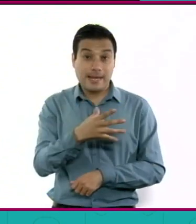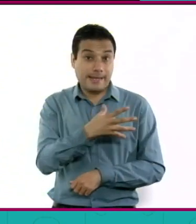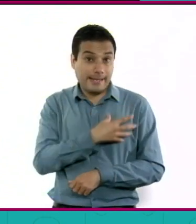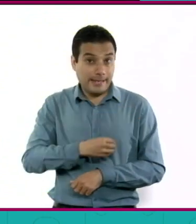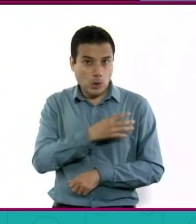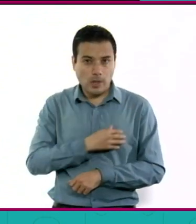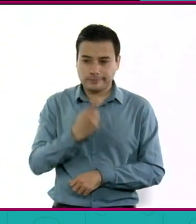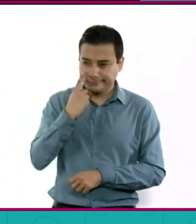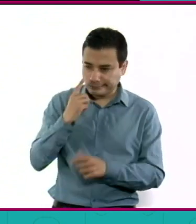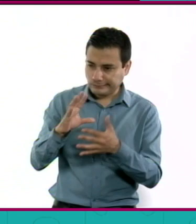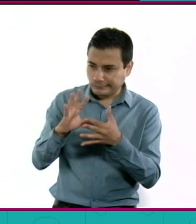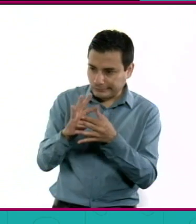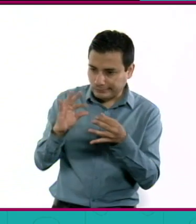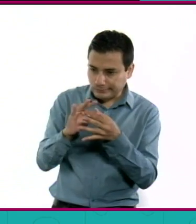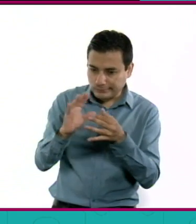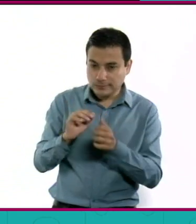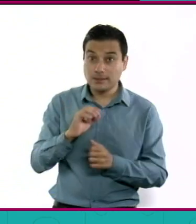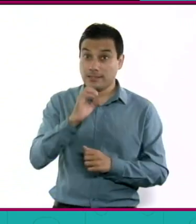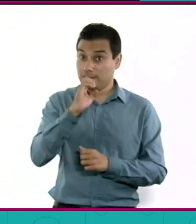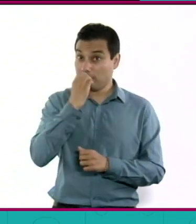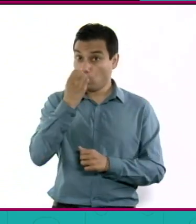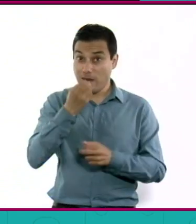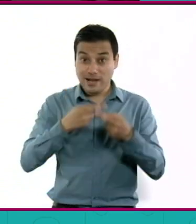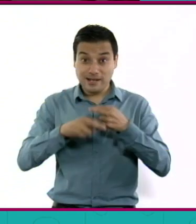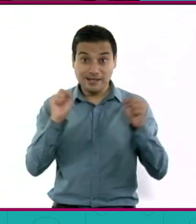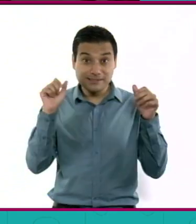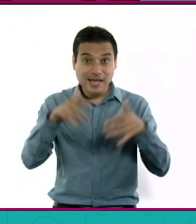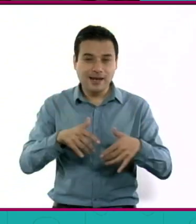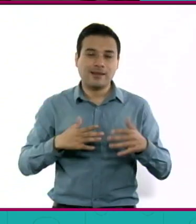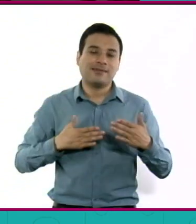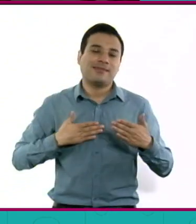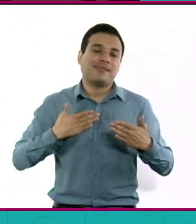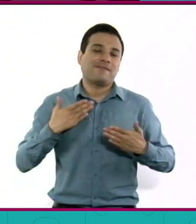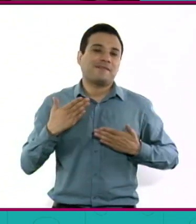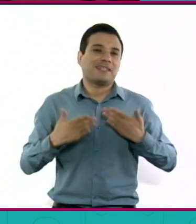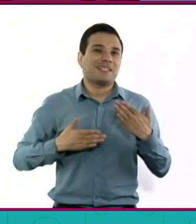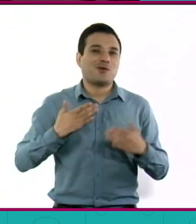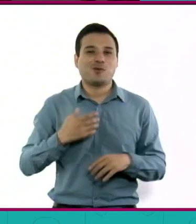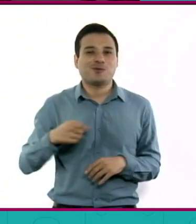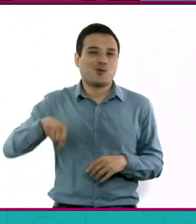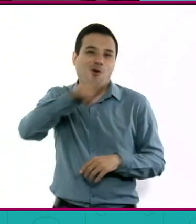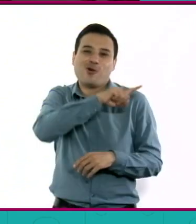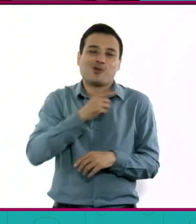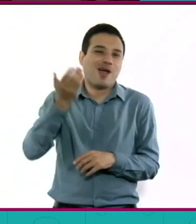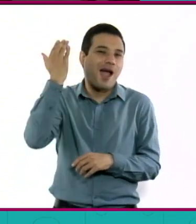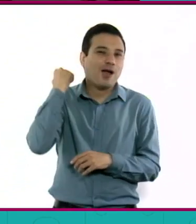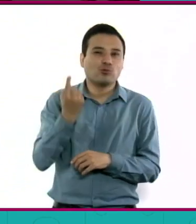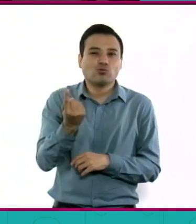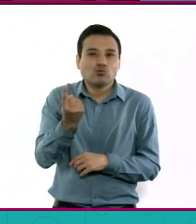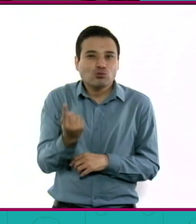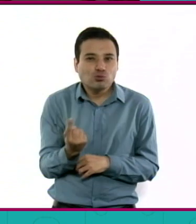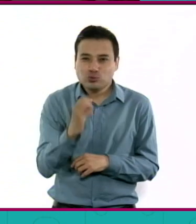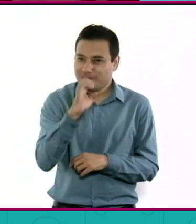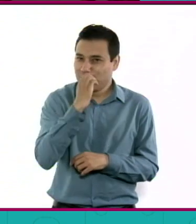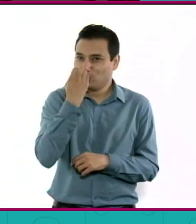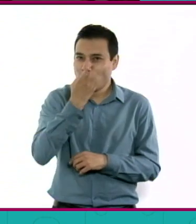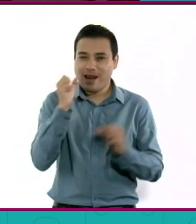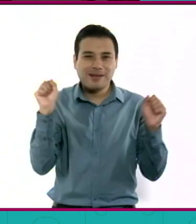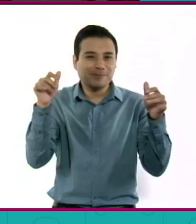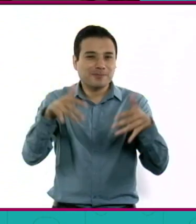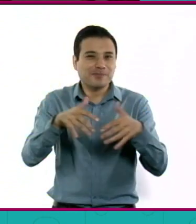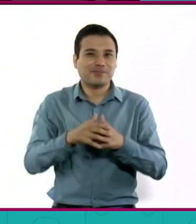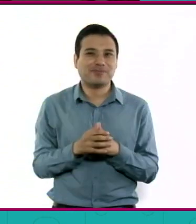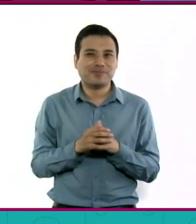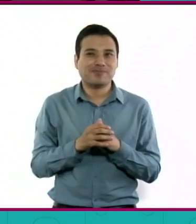regreso a clases es muy divertido, regresar a la escuela cuando éramos chicos, al final de las